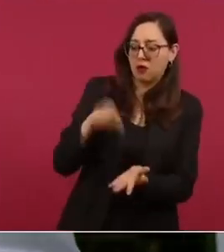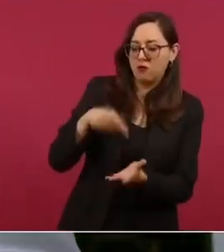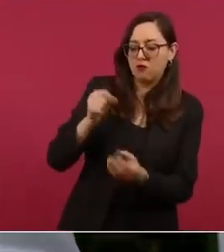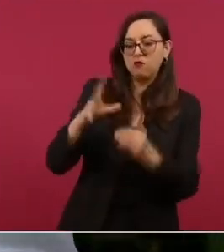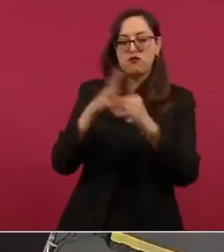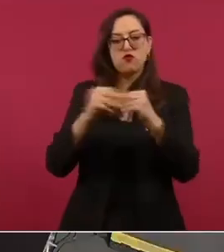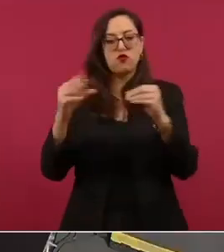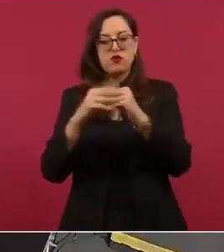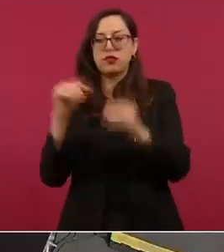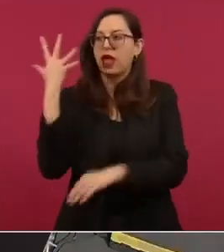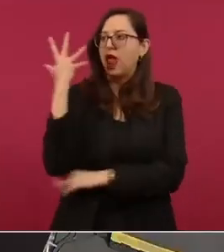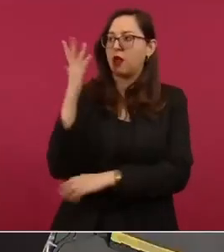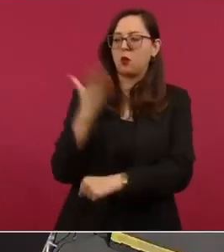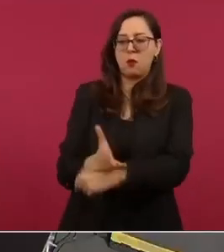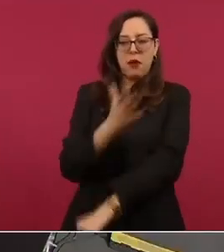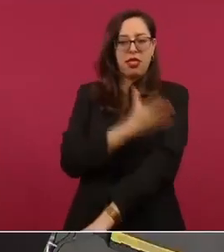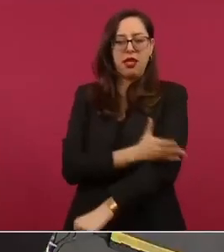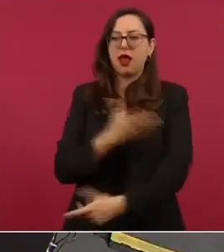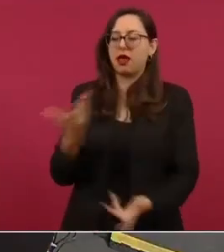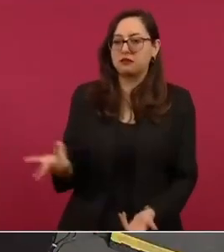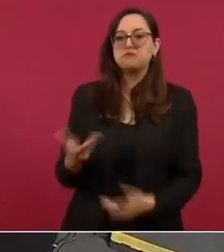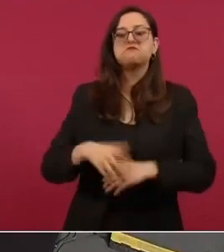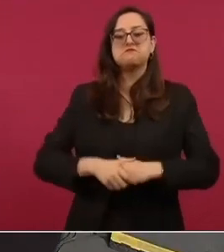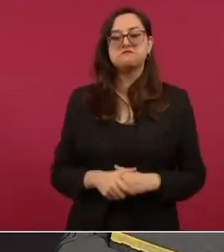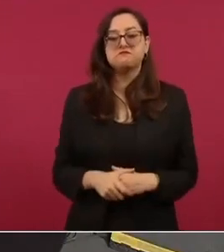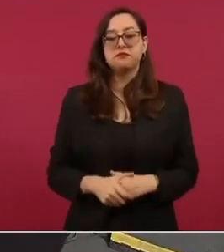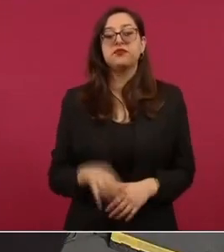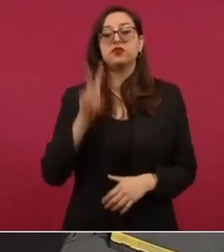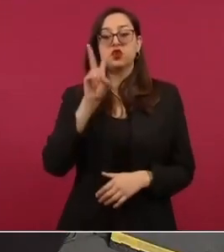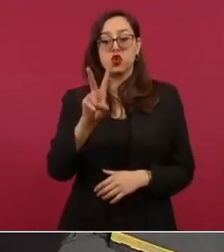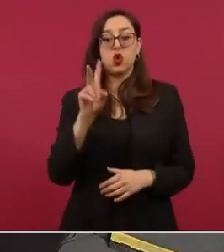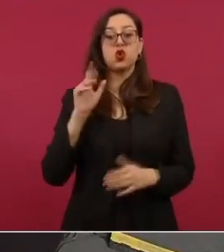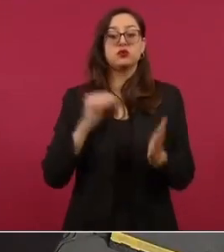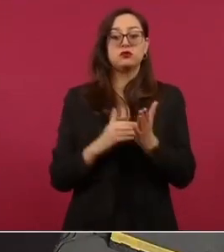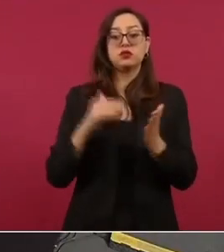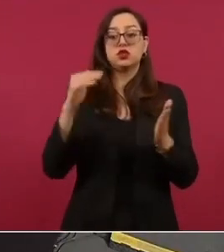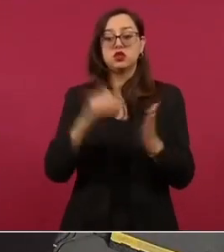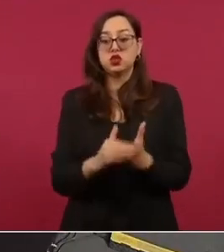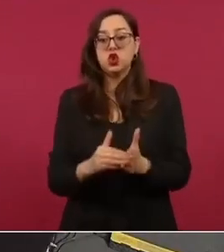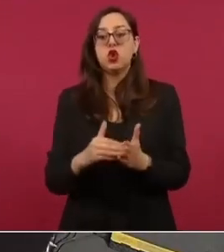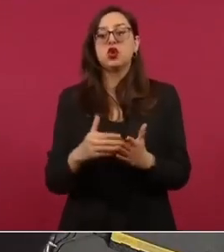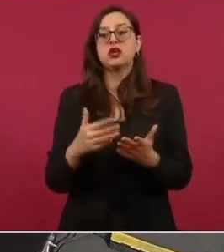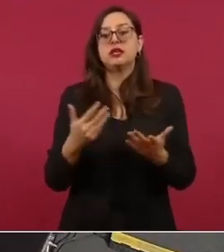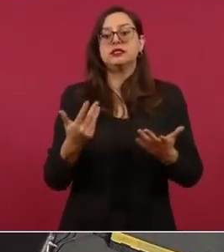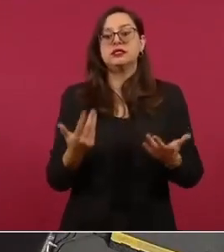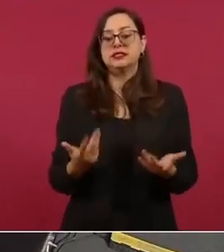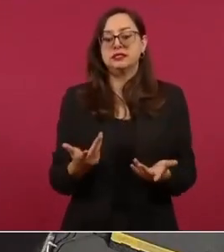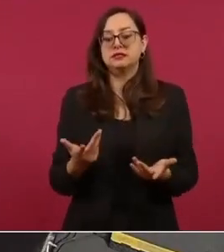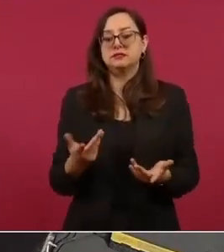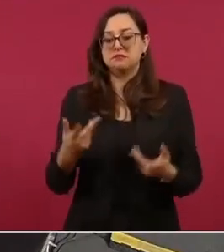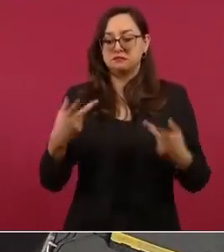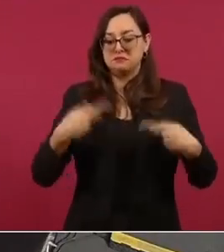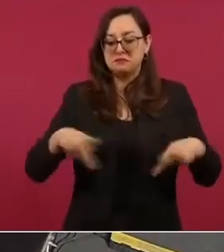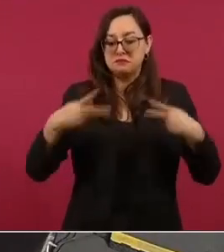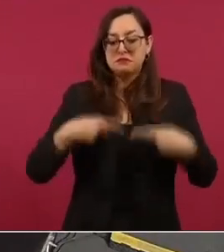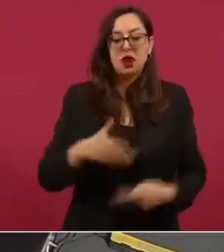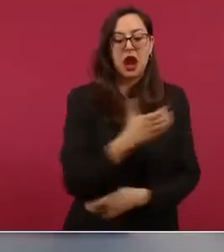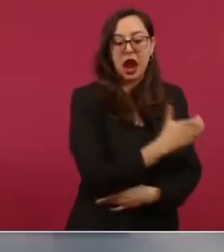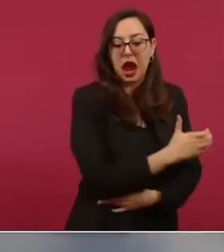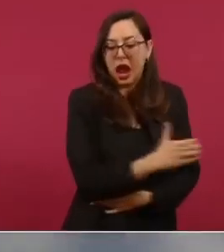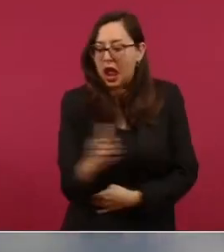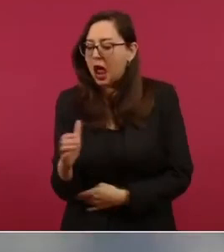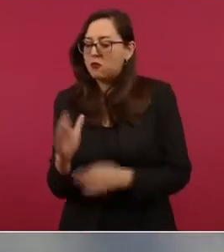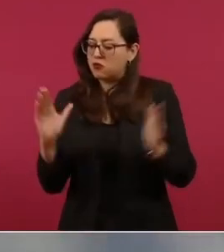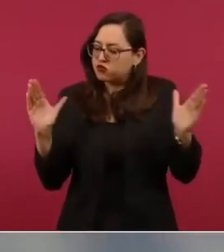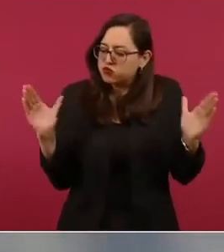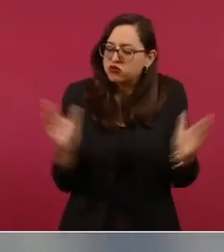maderables dos millones de pequeños productores reciben de manera